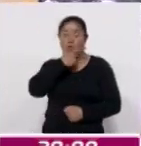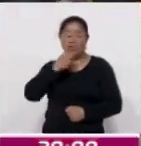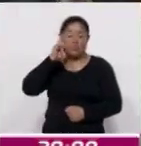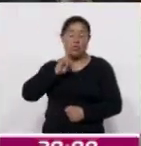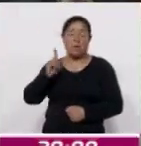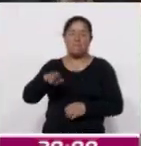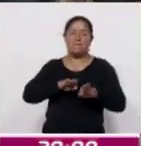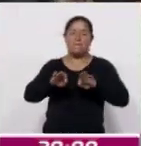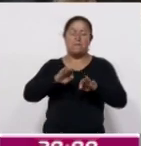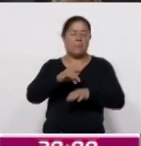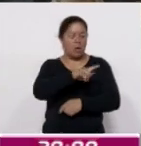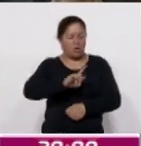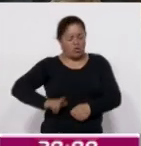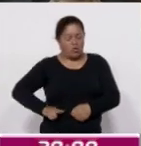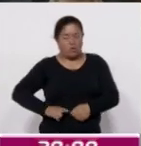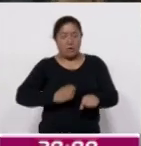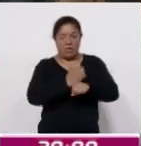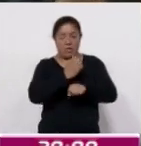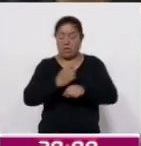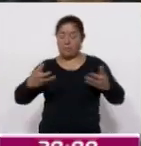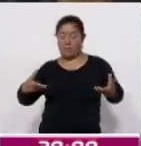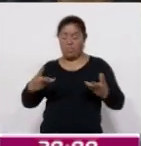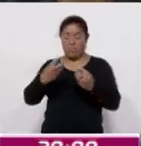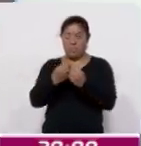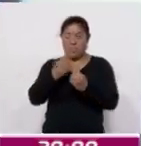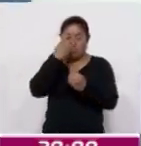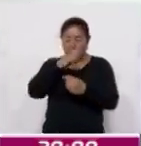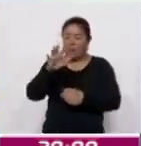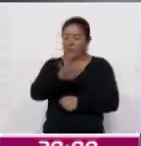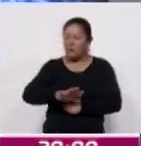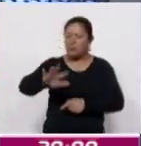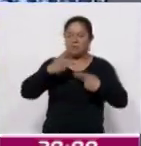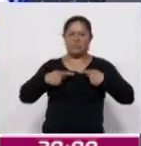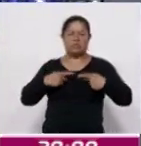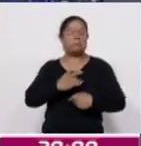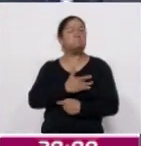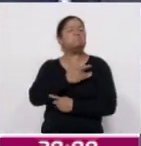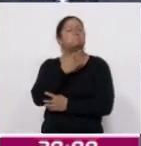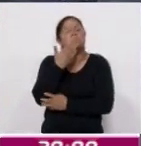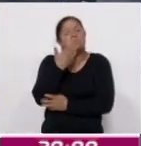gobierno estatal, con el objetivo de brindar y garantizar el bienestar de la población.